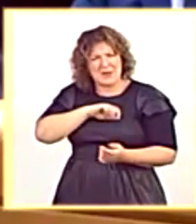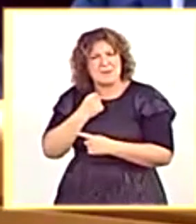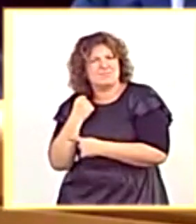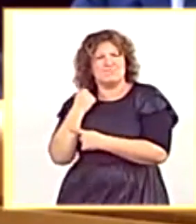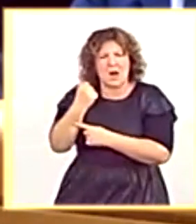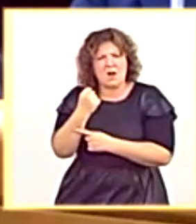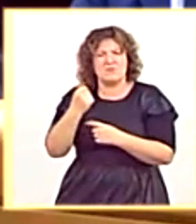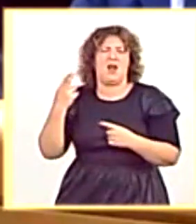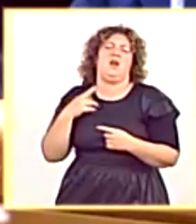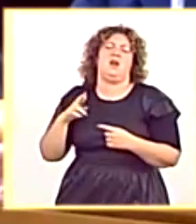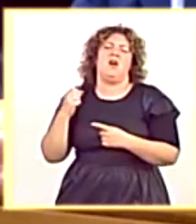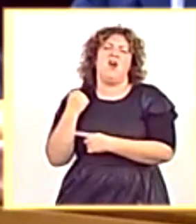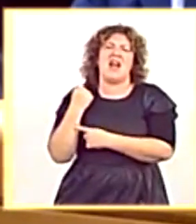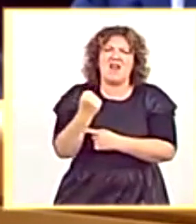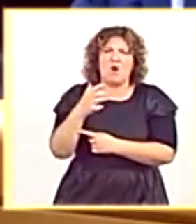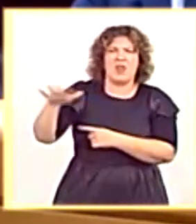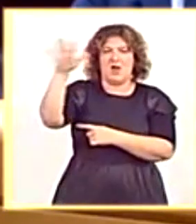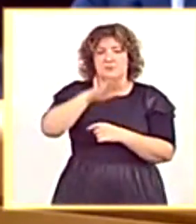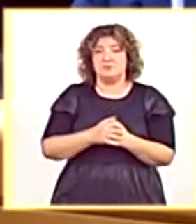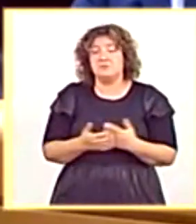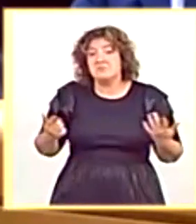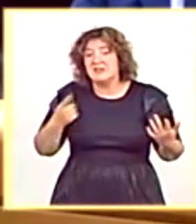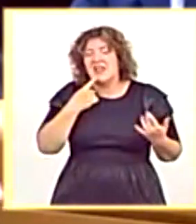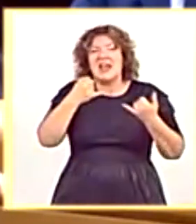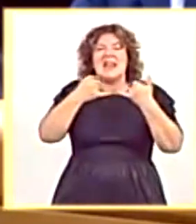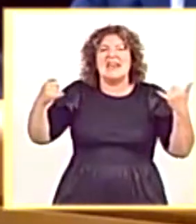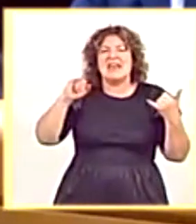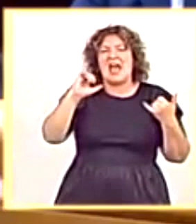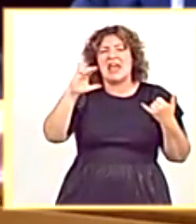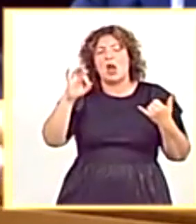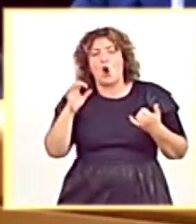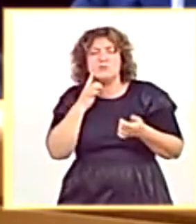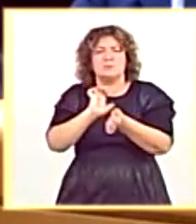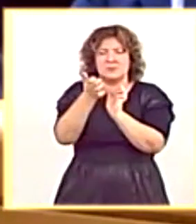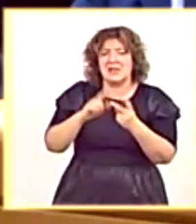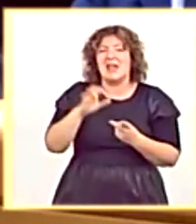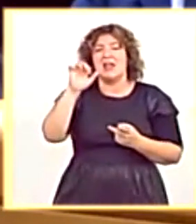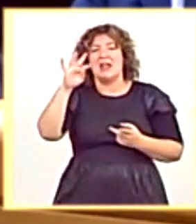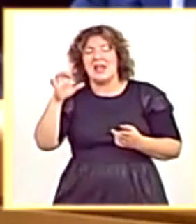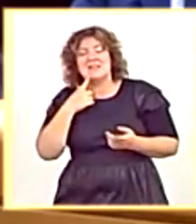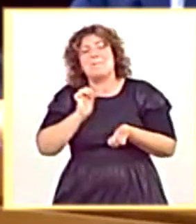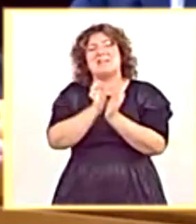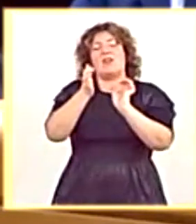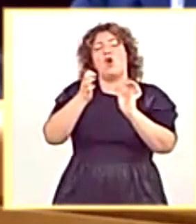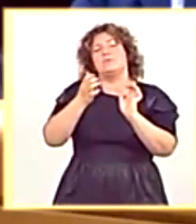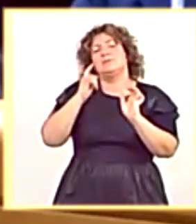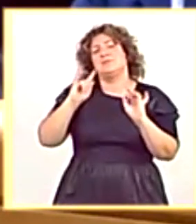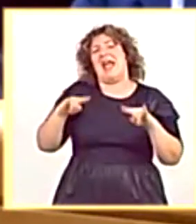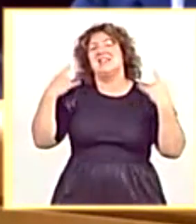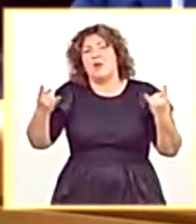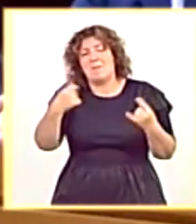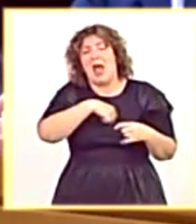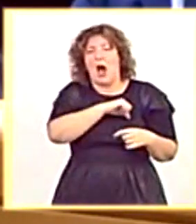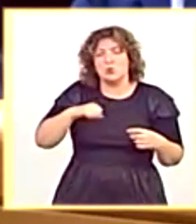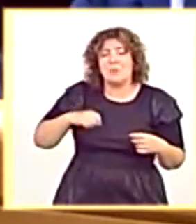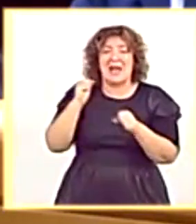europeo. En fin, decir que no hay líneas ICO, que no hay ERTE, que no hay prestaciones extraordinarias para los autónomos, para las trabajadoras del